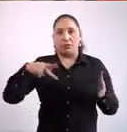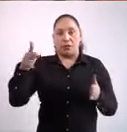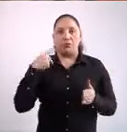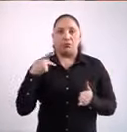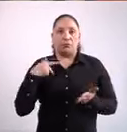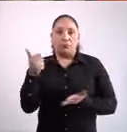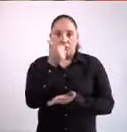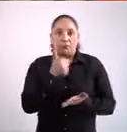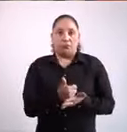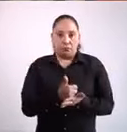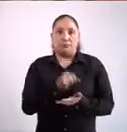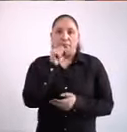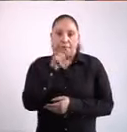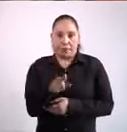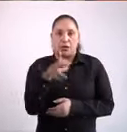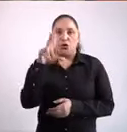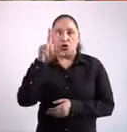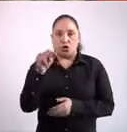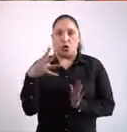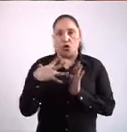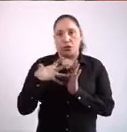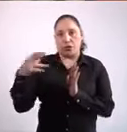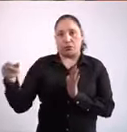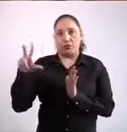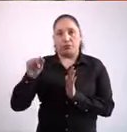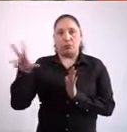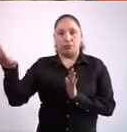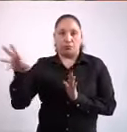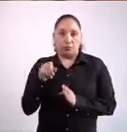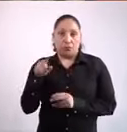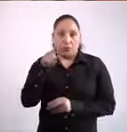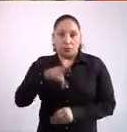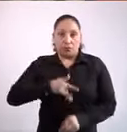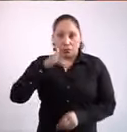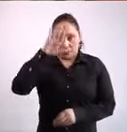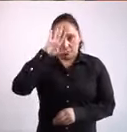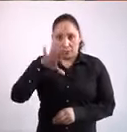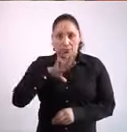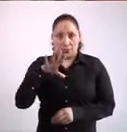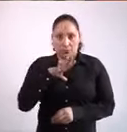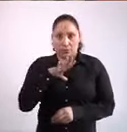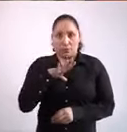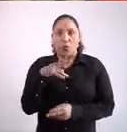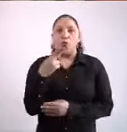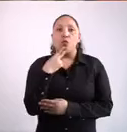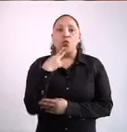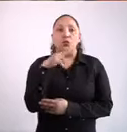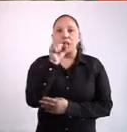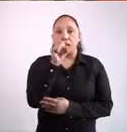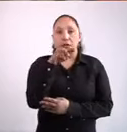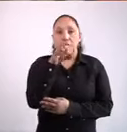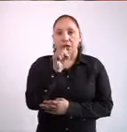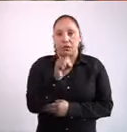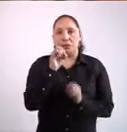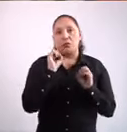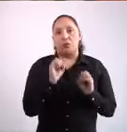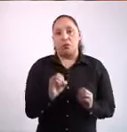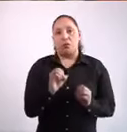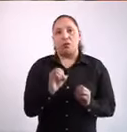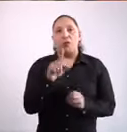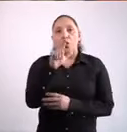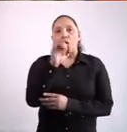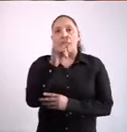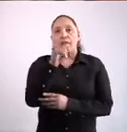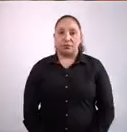también. No contagiar y no contagiarse. Si tienes síntomas, utiliza el sistema SMS